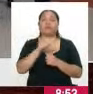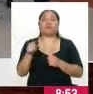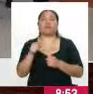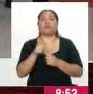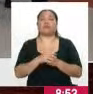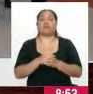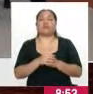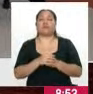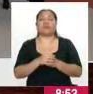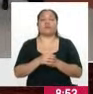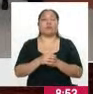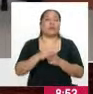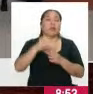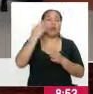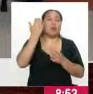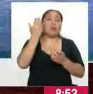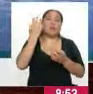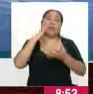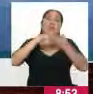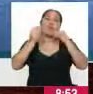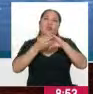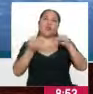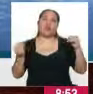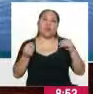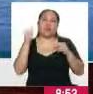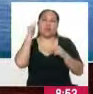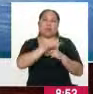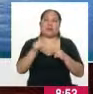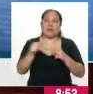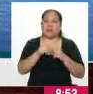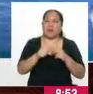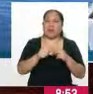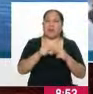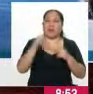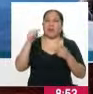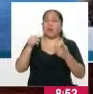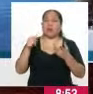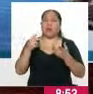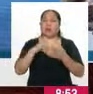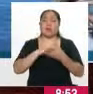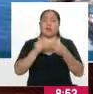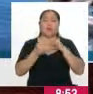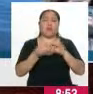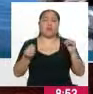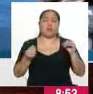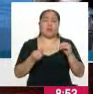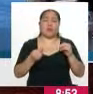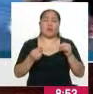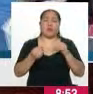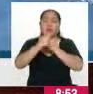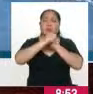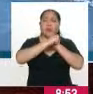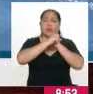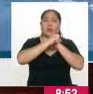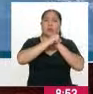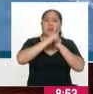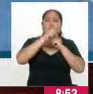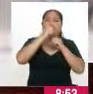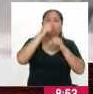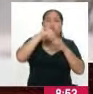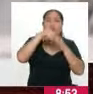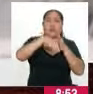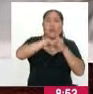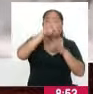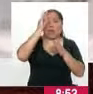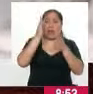los antecedentes de los candidatos. Yo sé que los debates son importantes porque son intercambios de ideas y